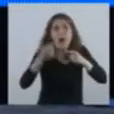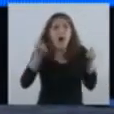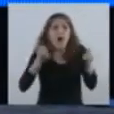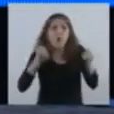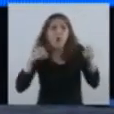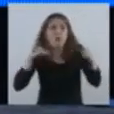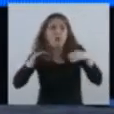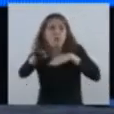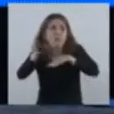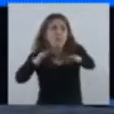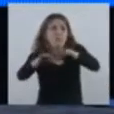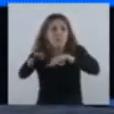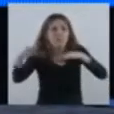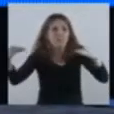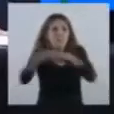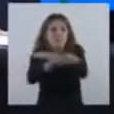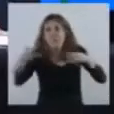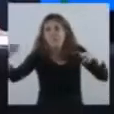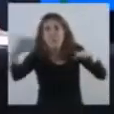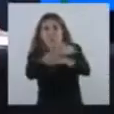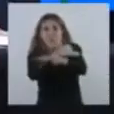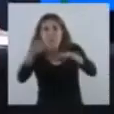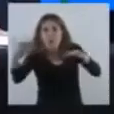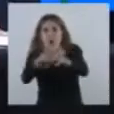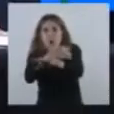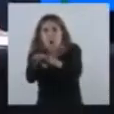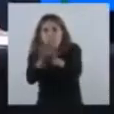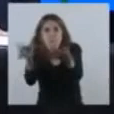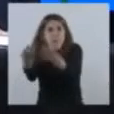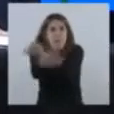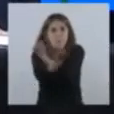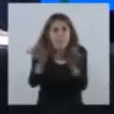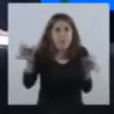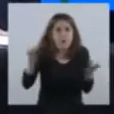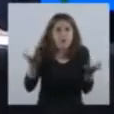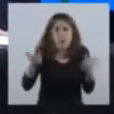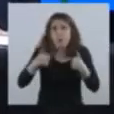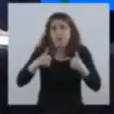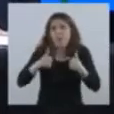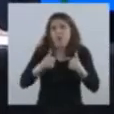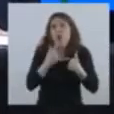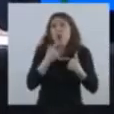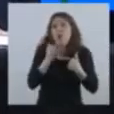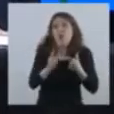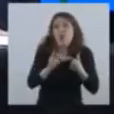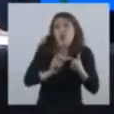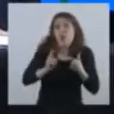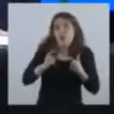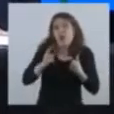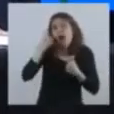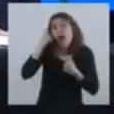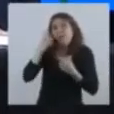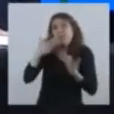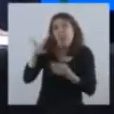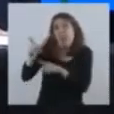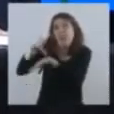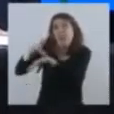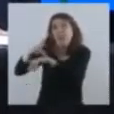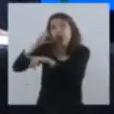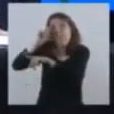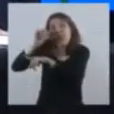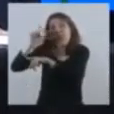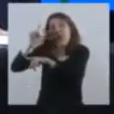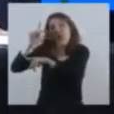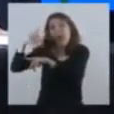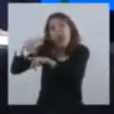sigue ocurriendo. Porque como siempre digo yo, no lo digo yo, lo aprendí del doctor Pedro Khan, y creo que tiene mucha razón y